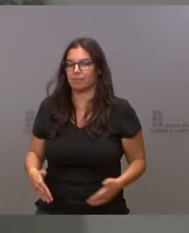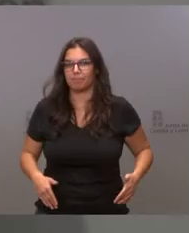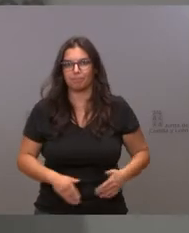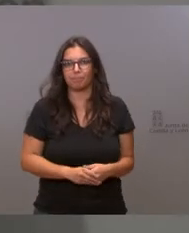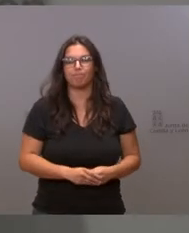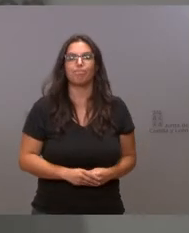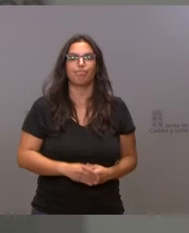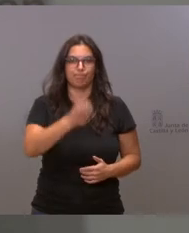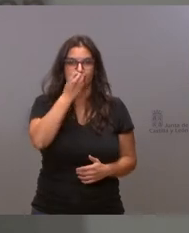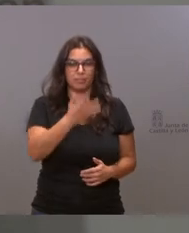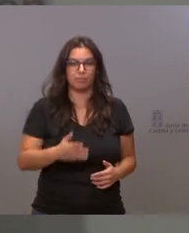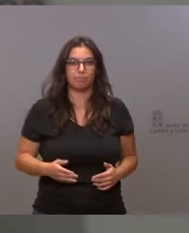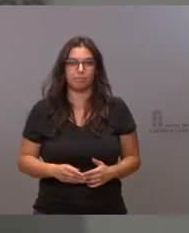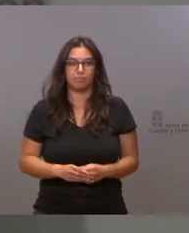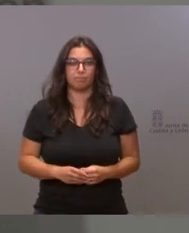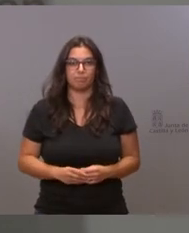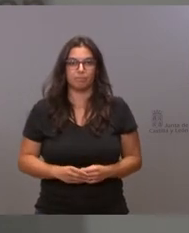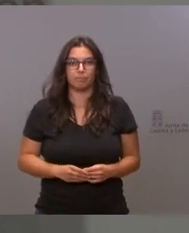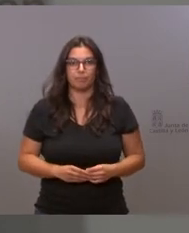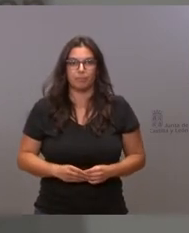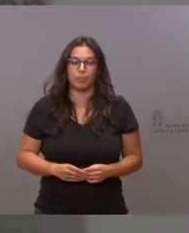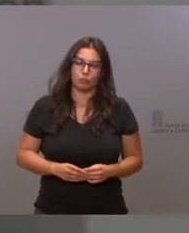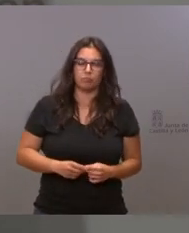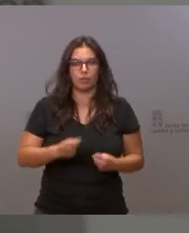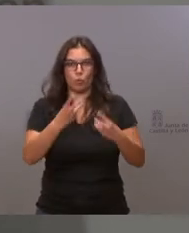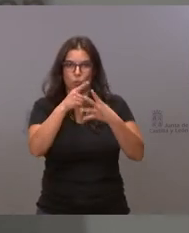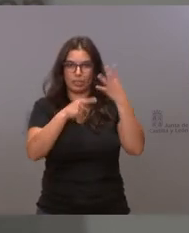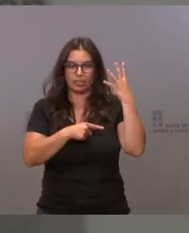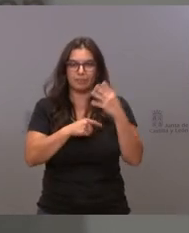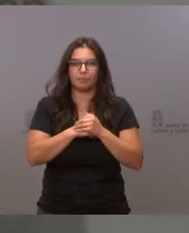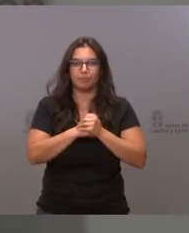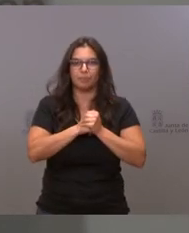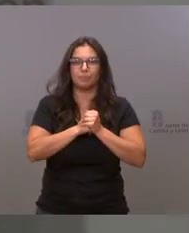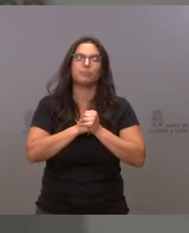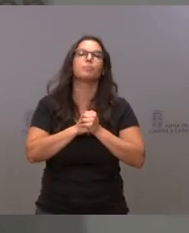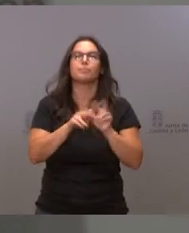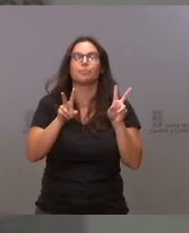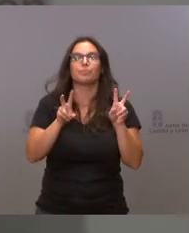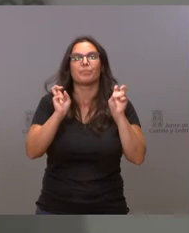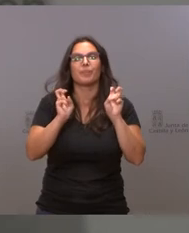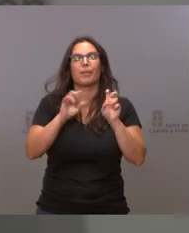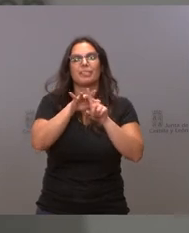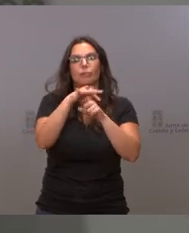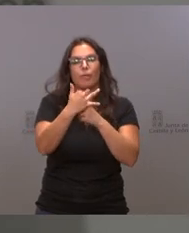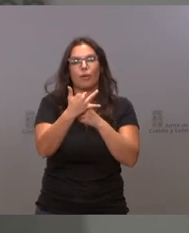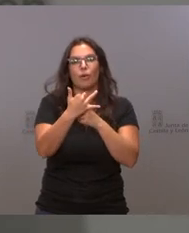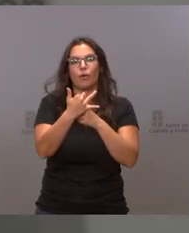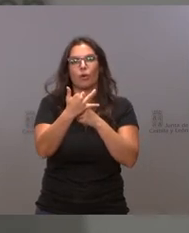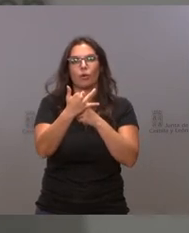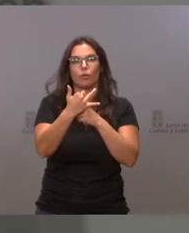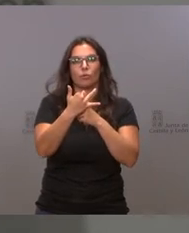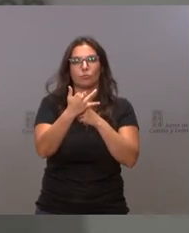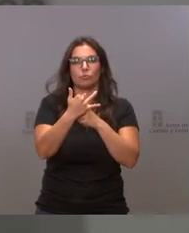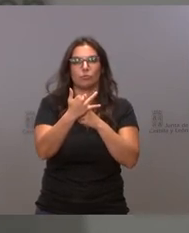Bien, bueno, he hecho unas cuantas preguntas. Sobre la situación de la atención